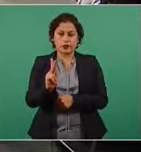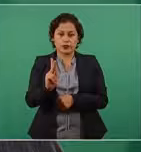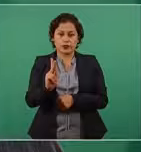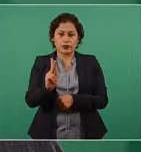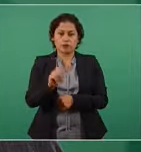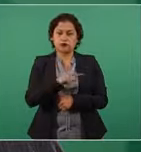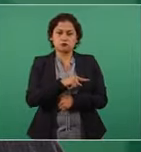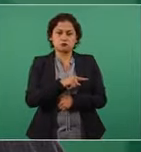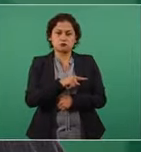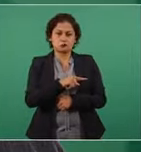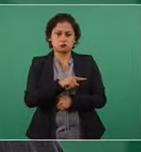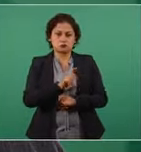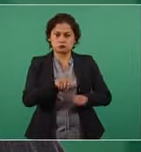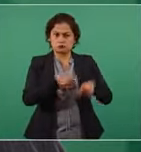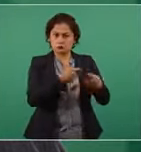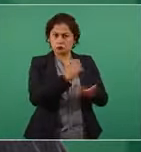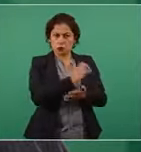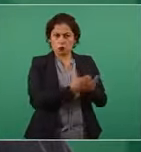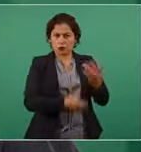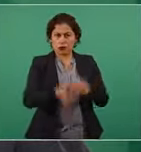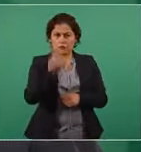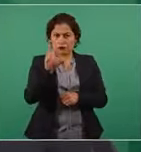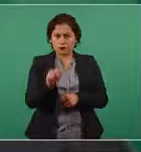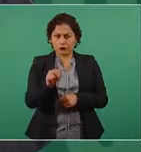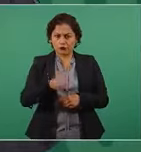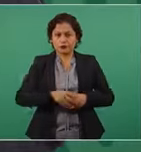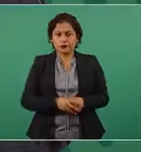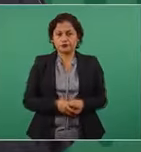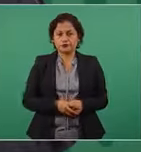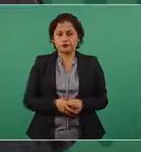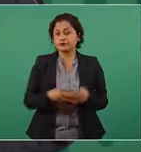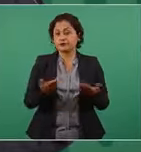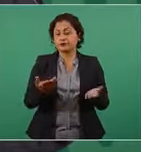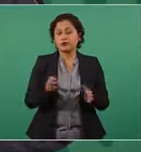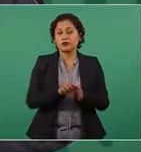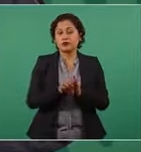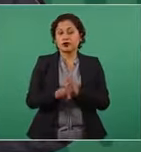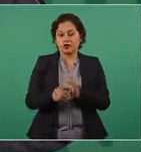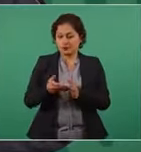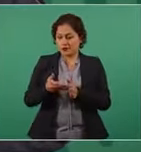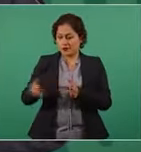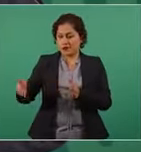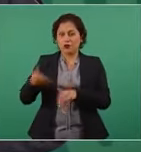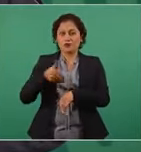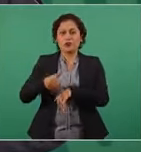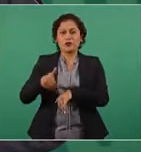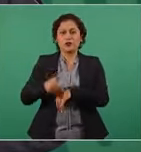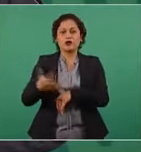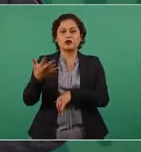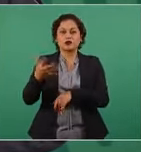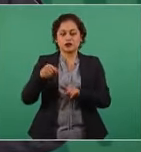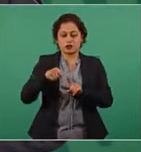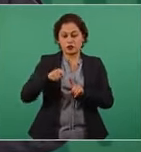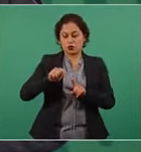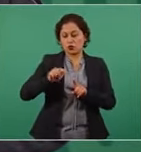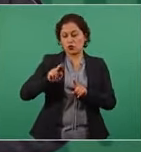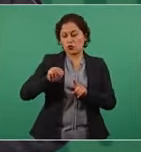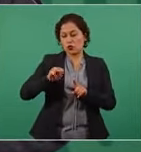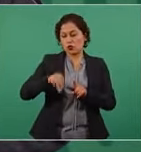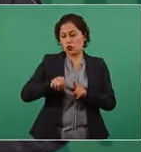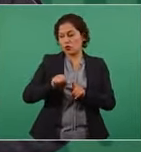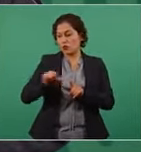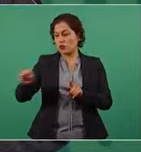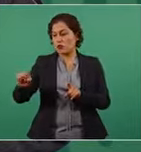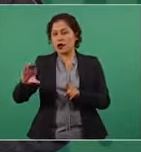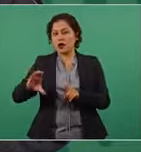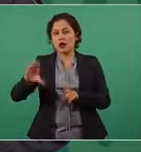ganaron. En el caso del tramo cinco de Tulum a Cancún se